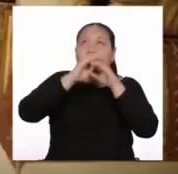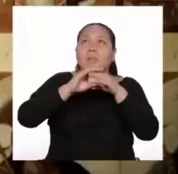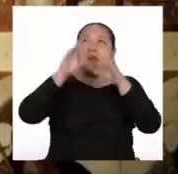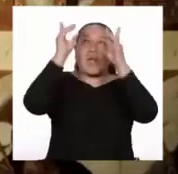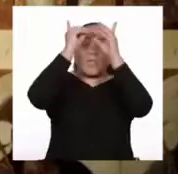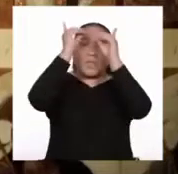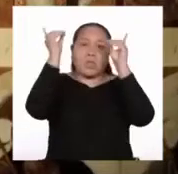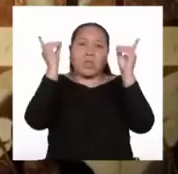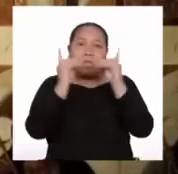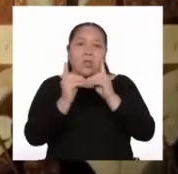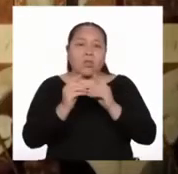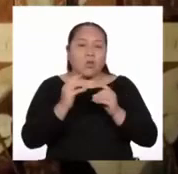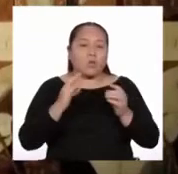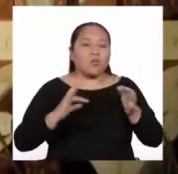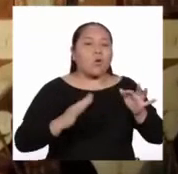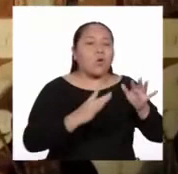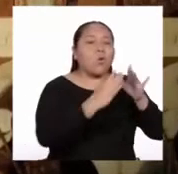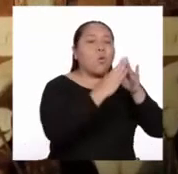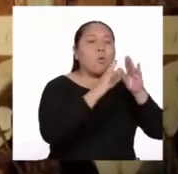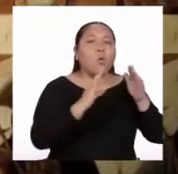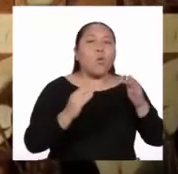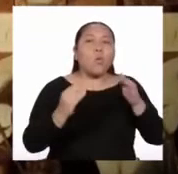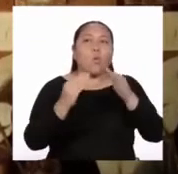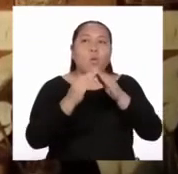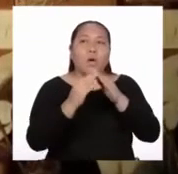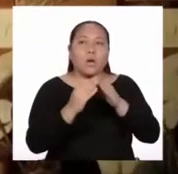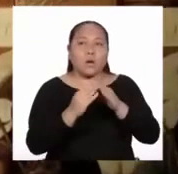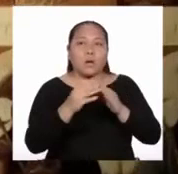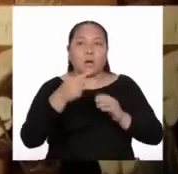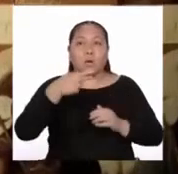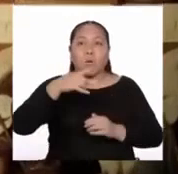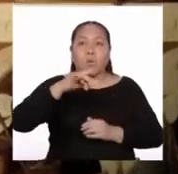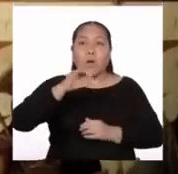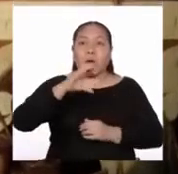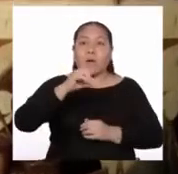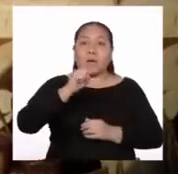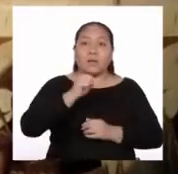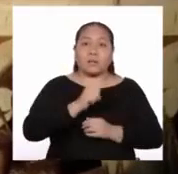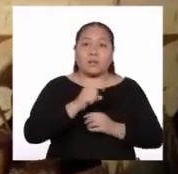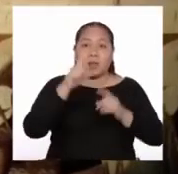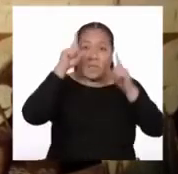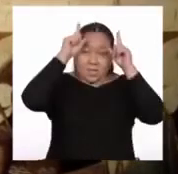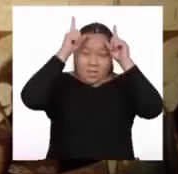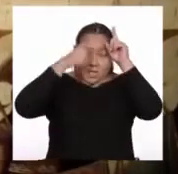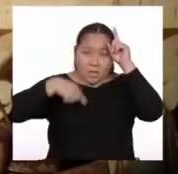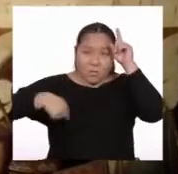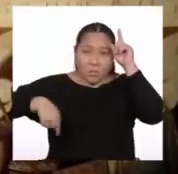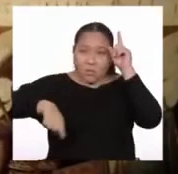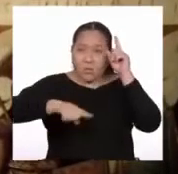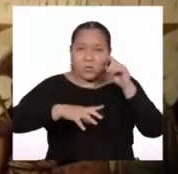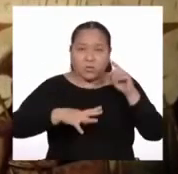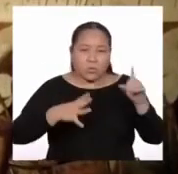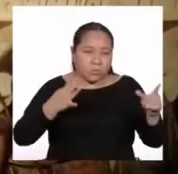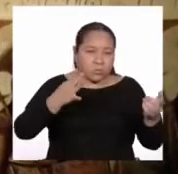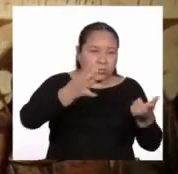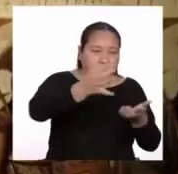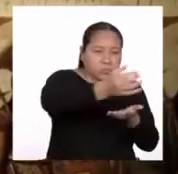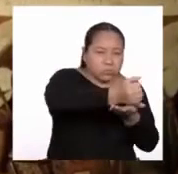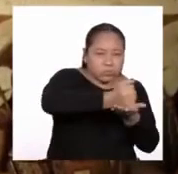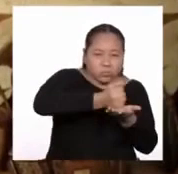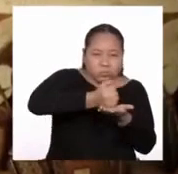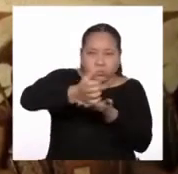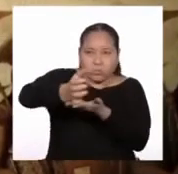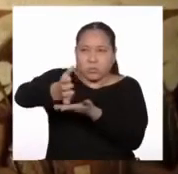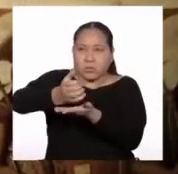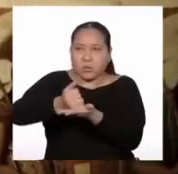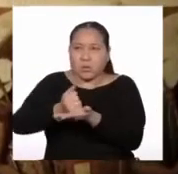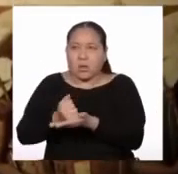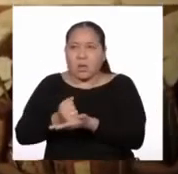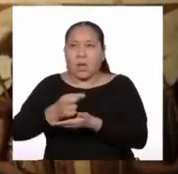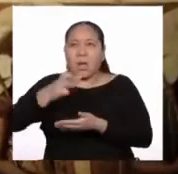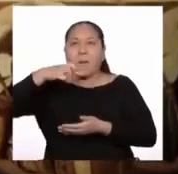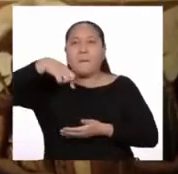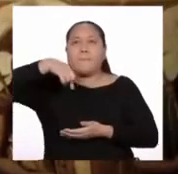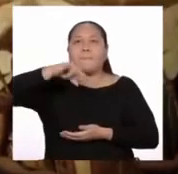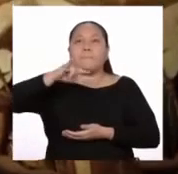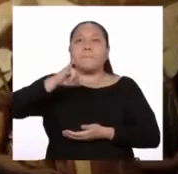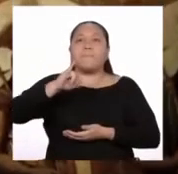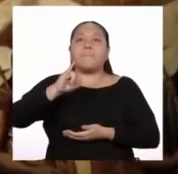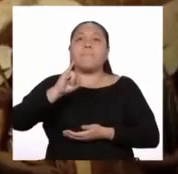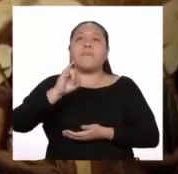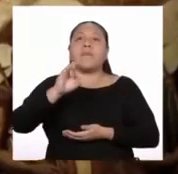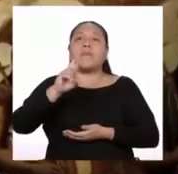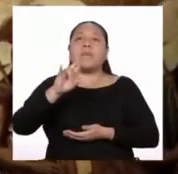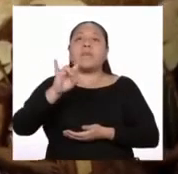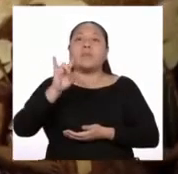demonios. Y se acabaron con ellos, huacas y demonios, y conquistaron la mitad del Pirú. Y la otra mitad está por